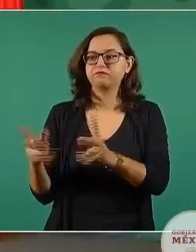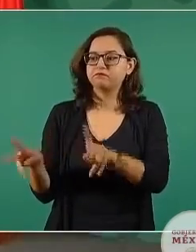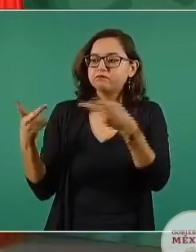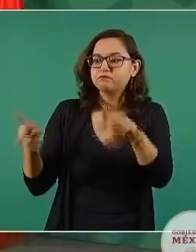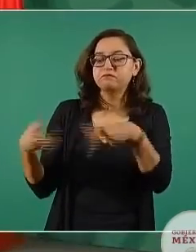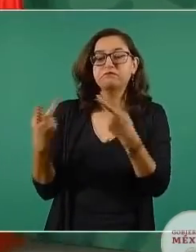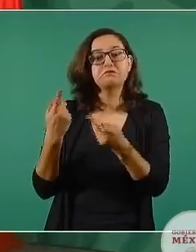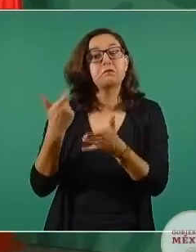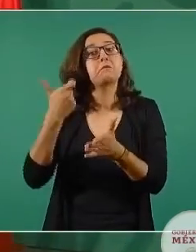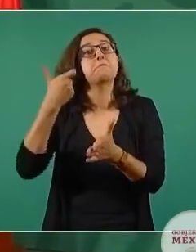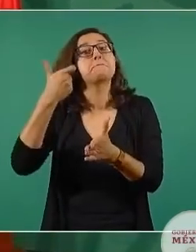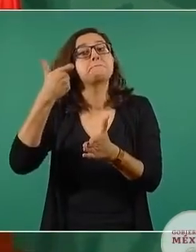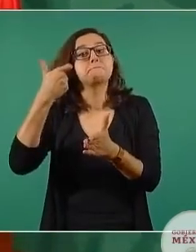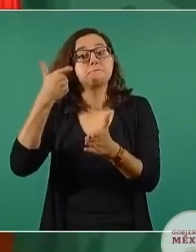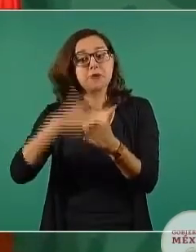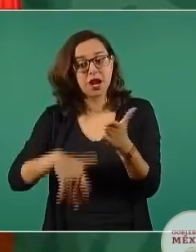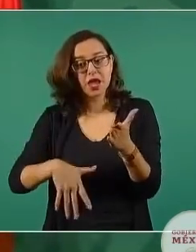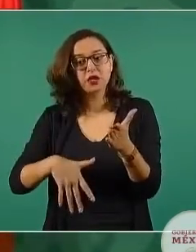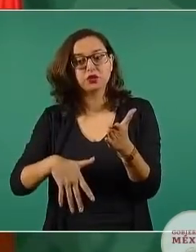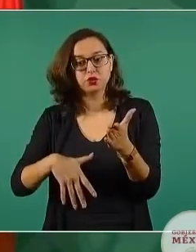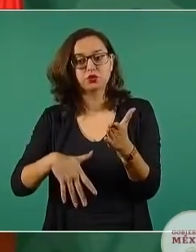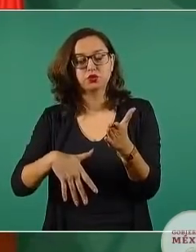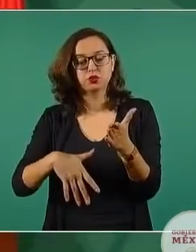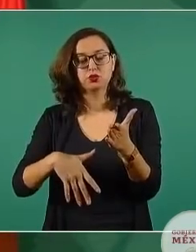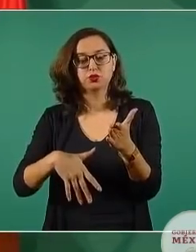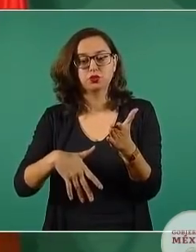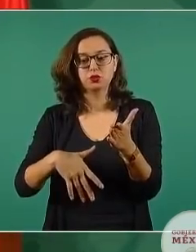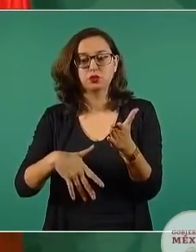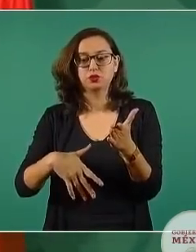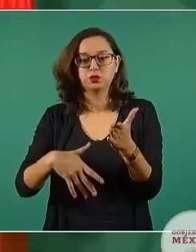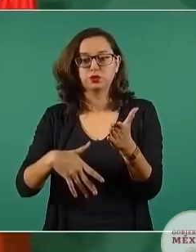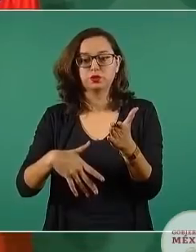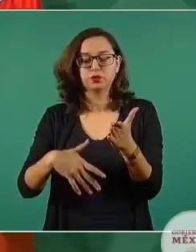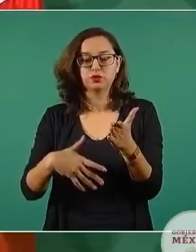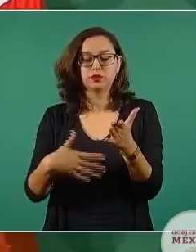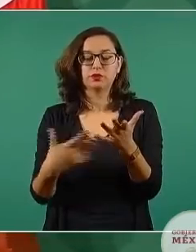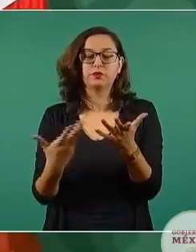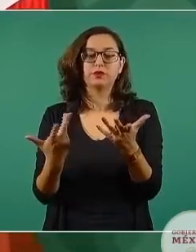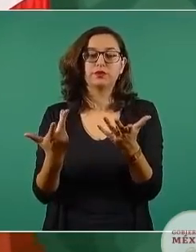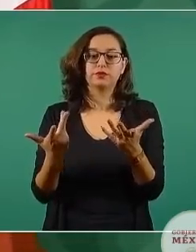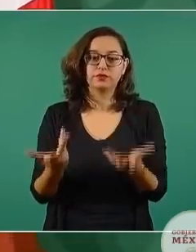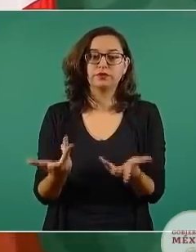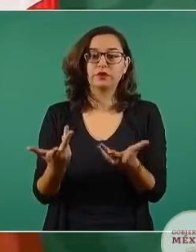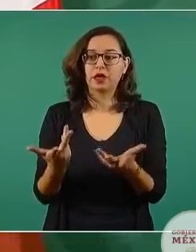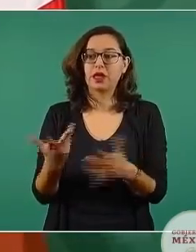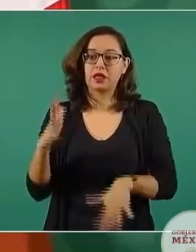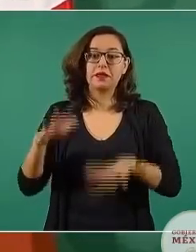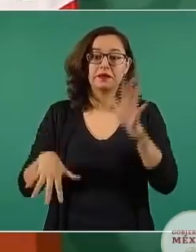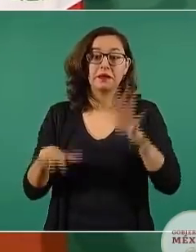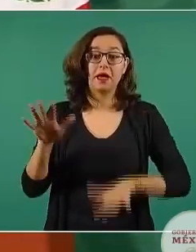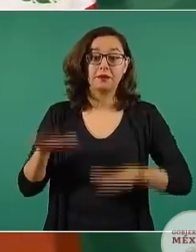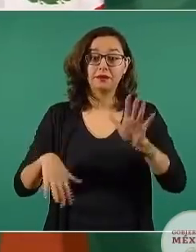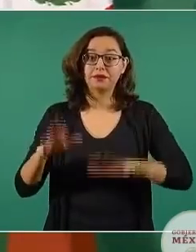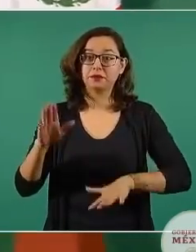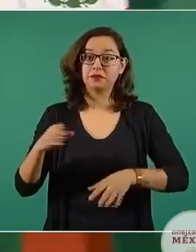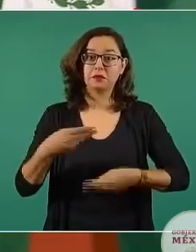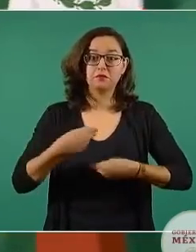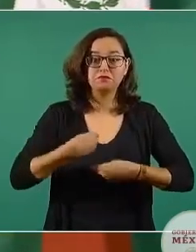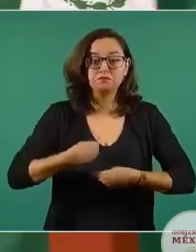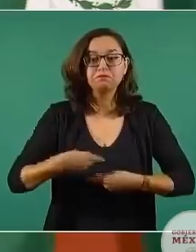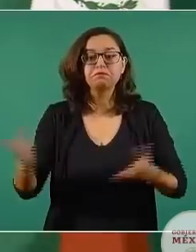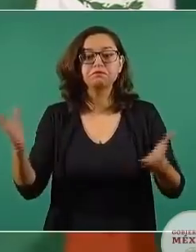precios muy bajos y en algunos casos se entregan de manera gratuita,